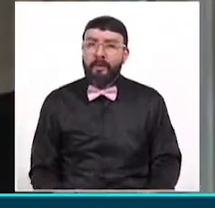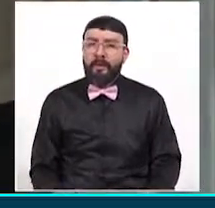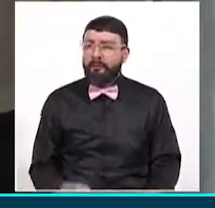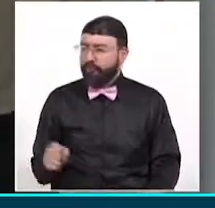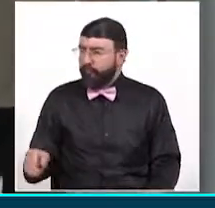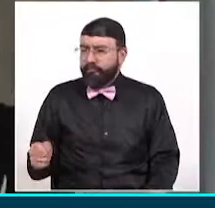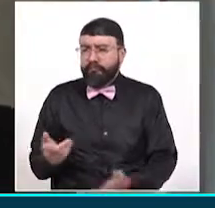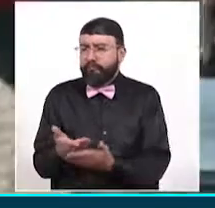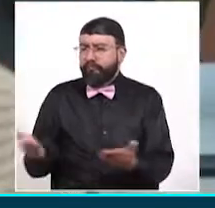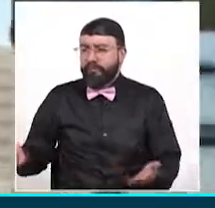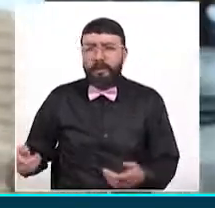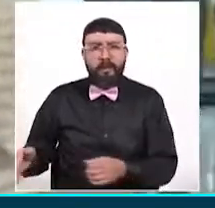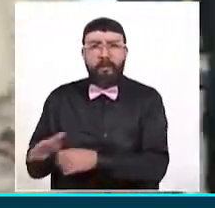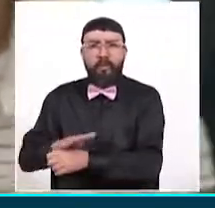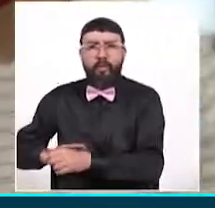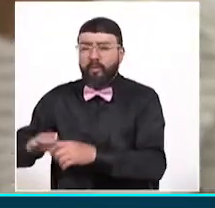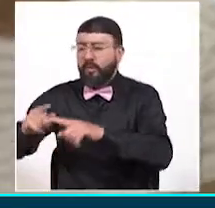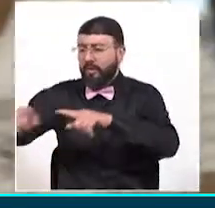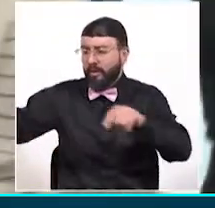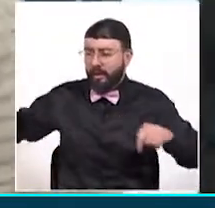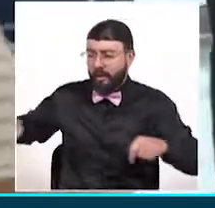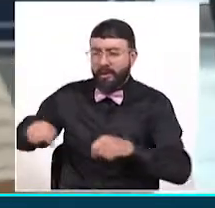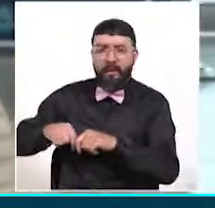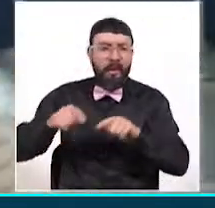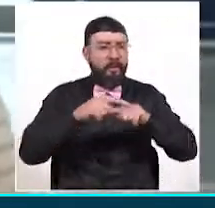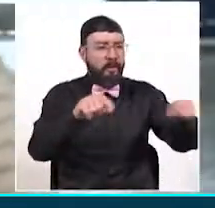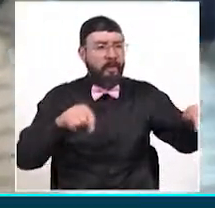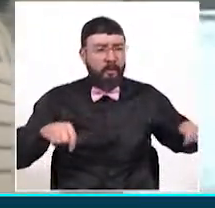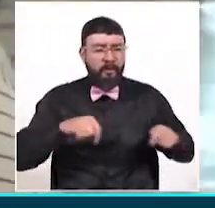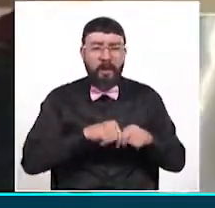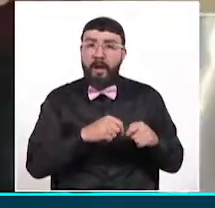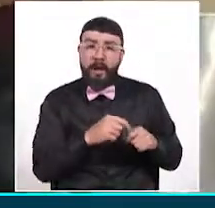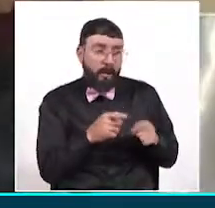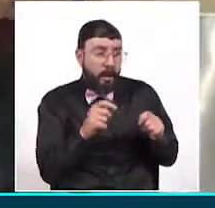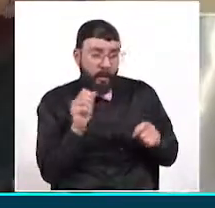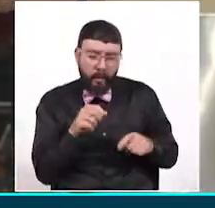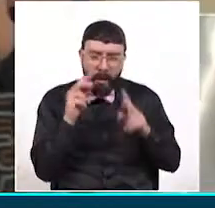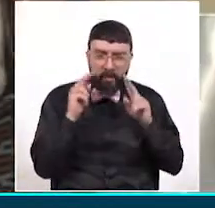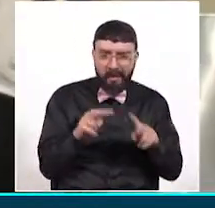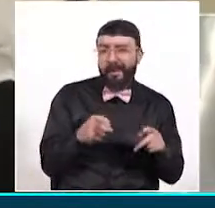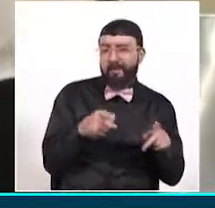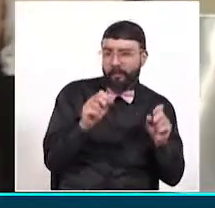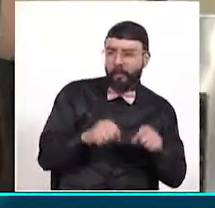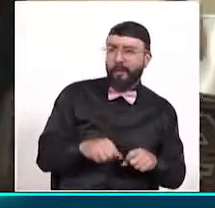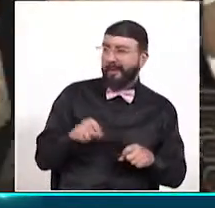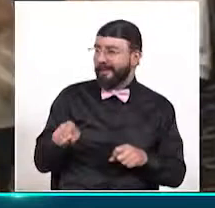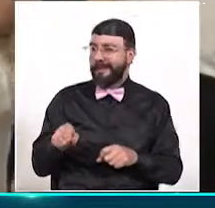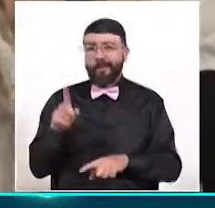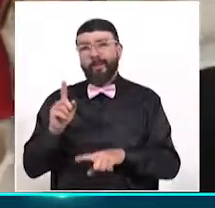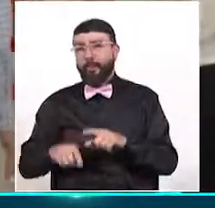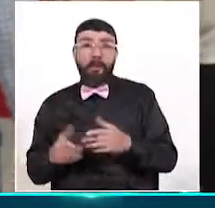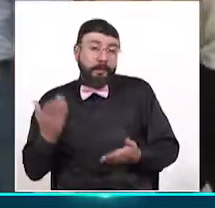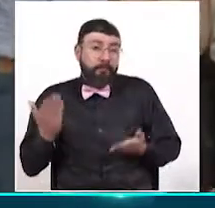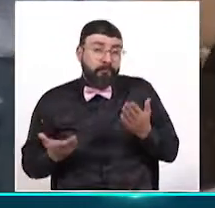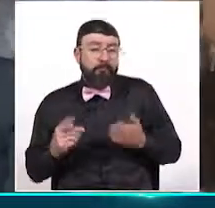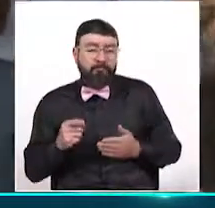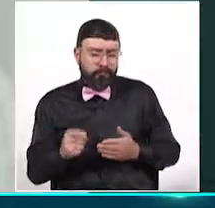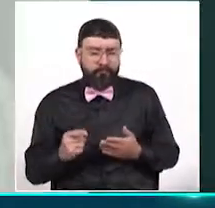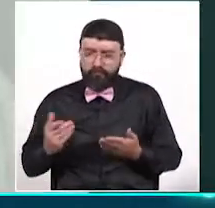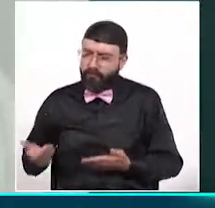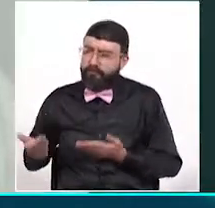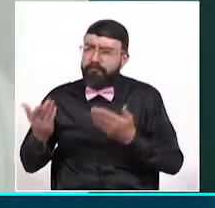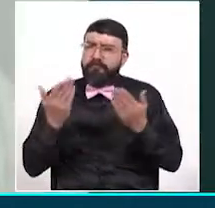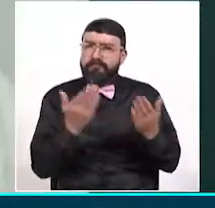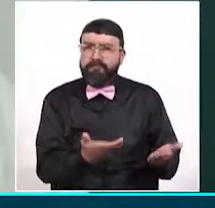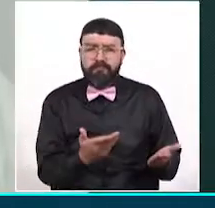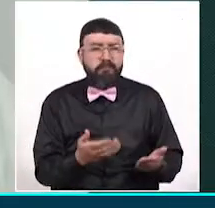dispuestos dentro de las condiciones técnicas y operativas que puedan ver las entidades prestadoras de salud y que